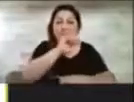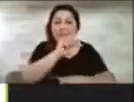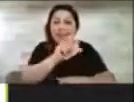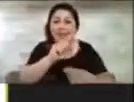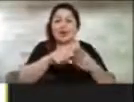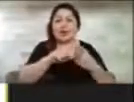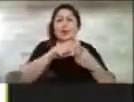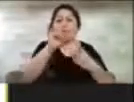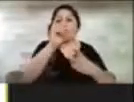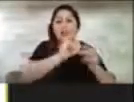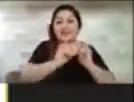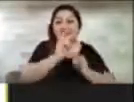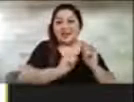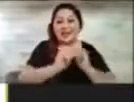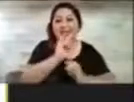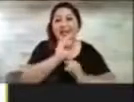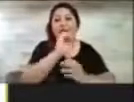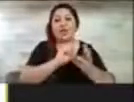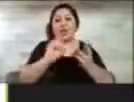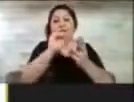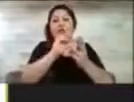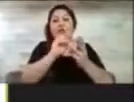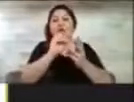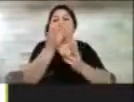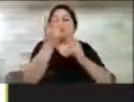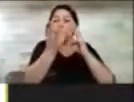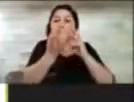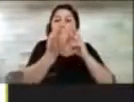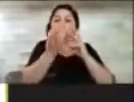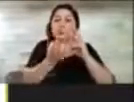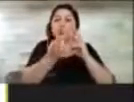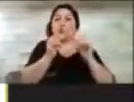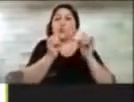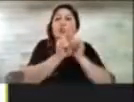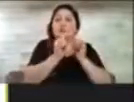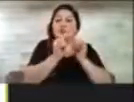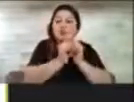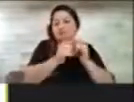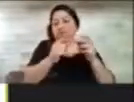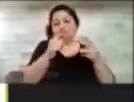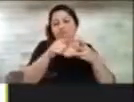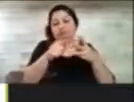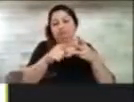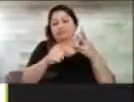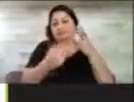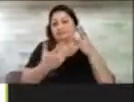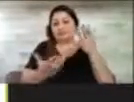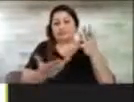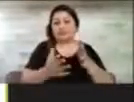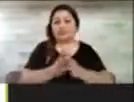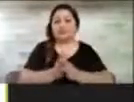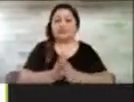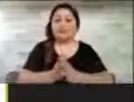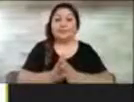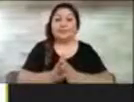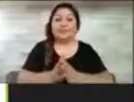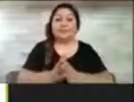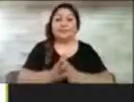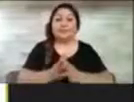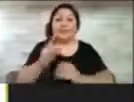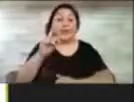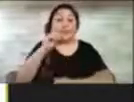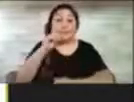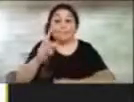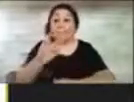WhatsApp si quiero y básicamente esas tres cosas. ¿Ya? ¿Avanza una, Almu? Pero también